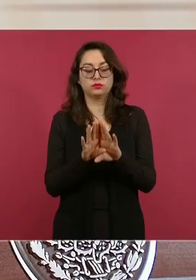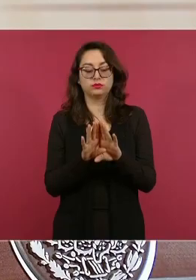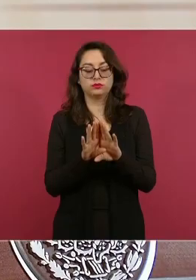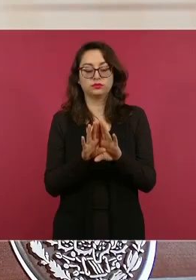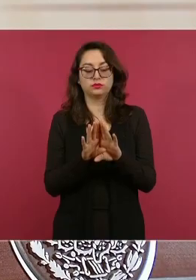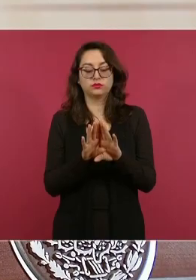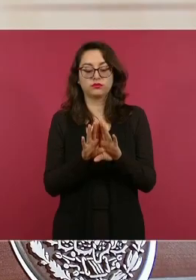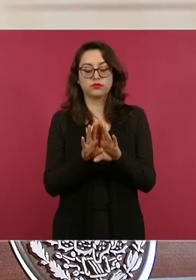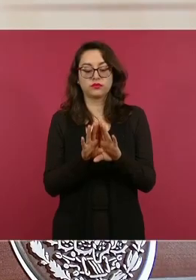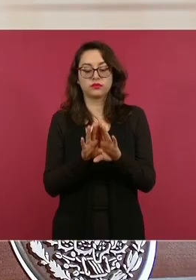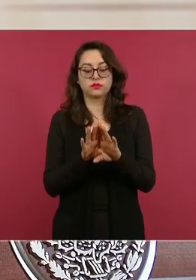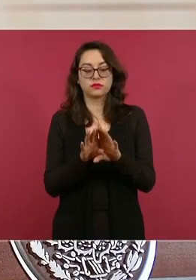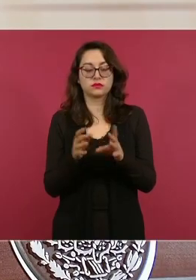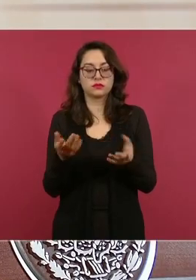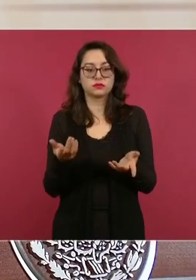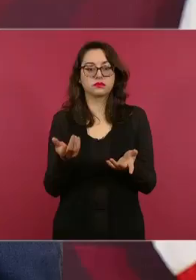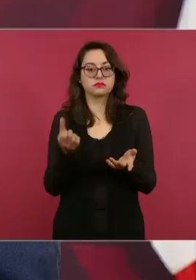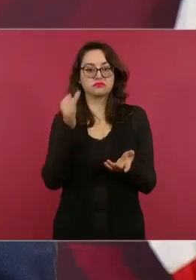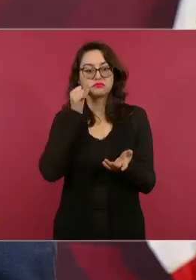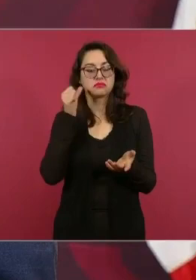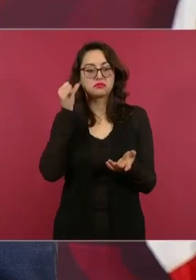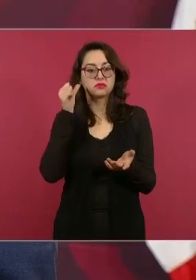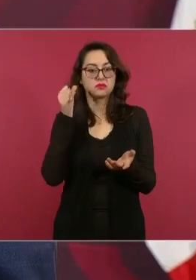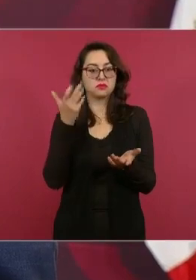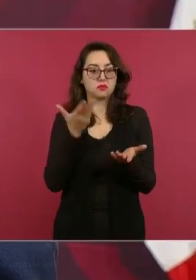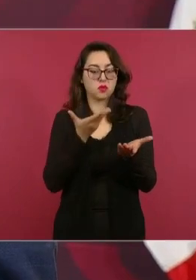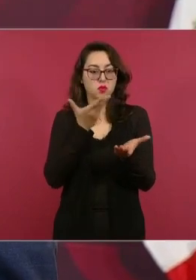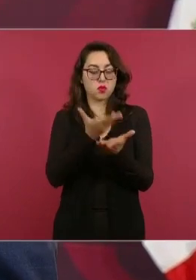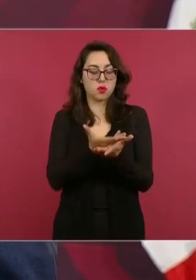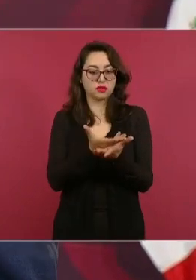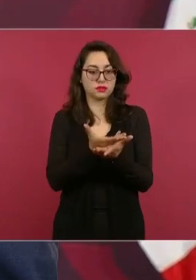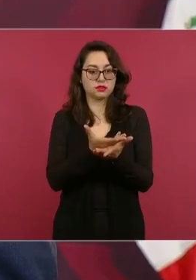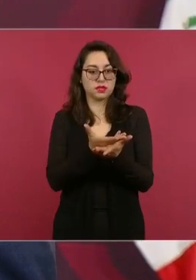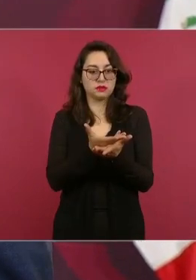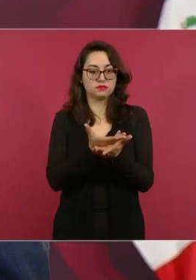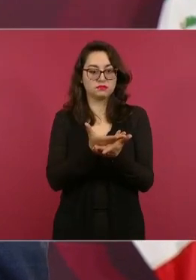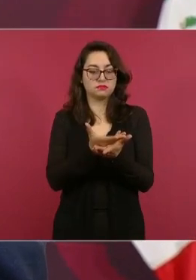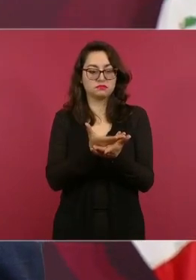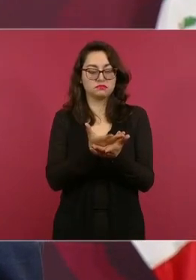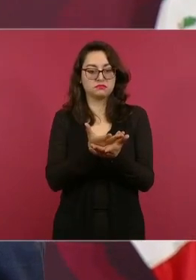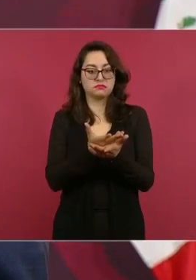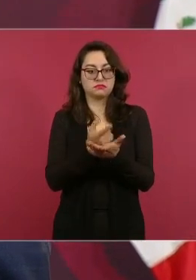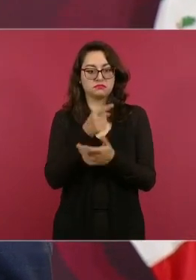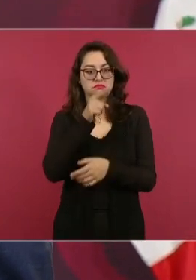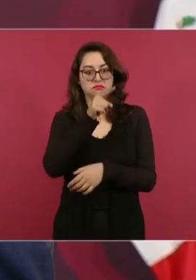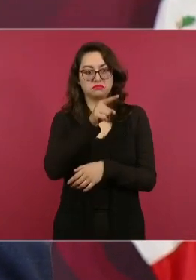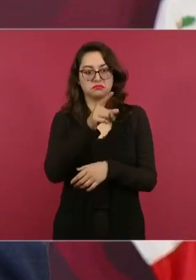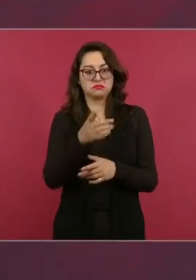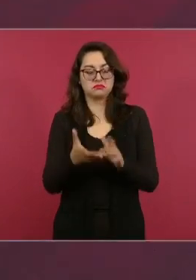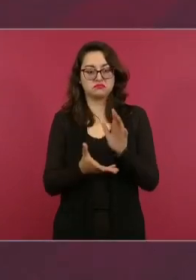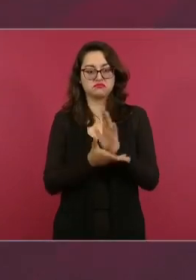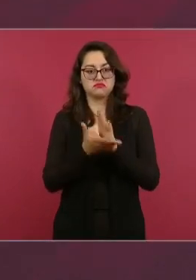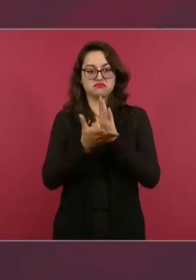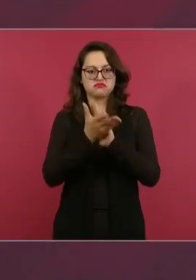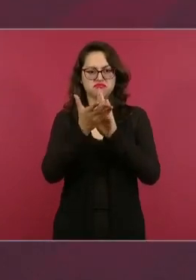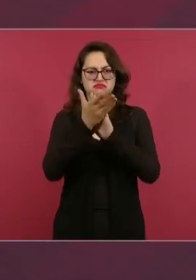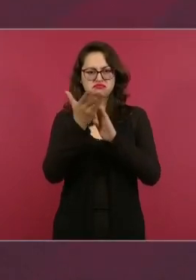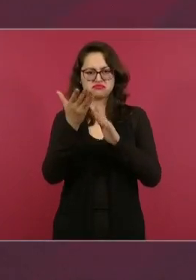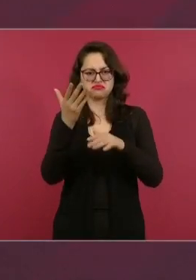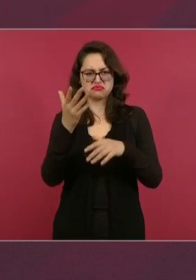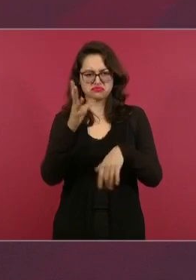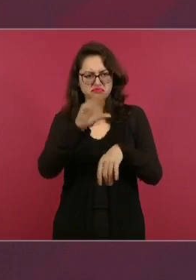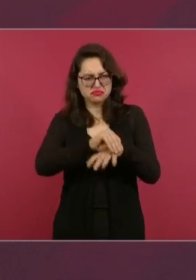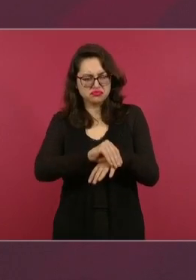se dio a conocer el día de ayer para permitir la construcción de un muro en la frontera